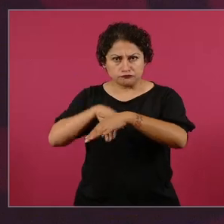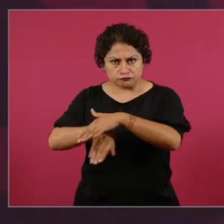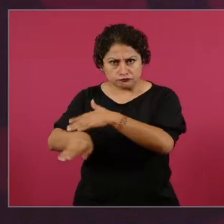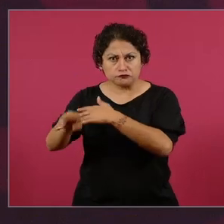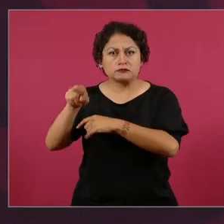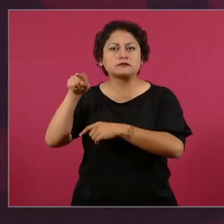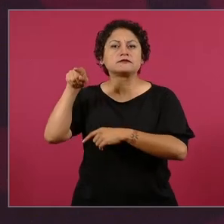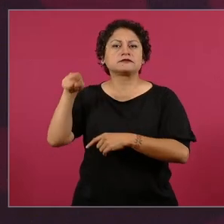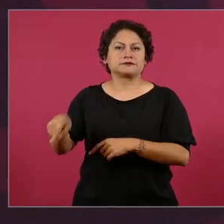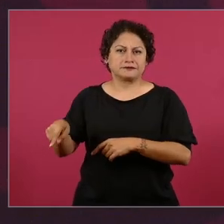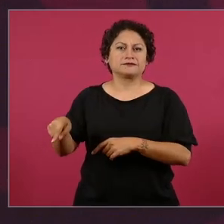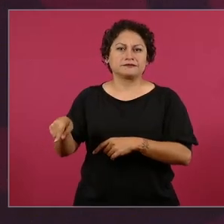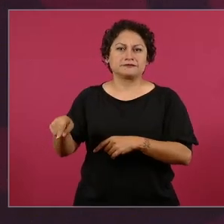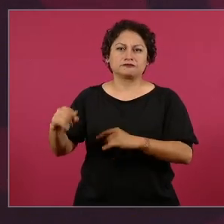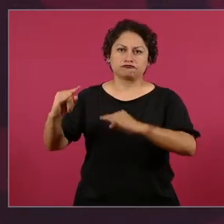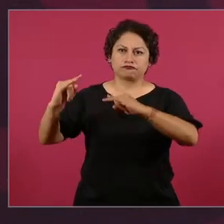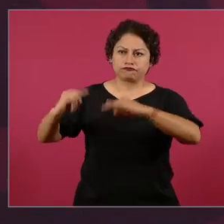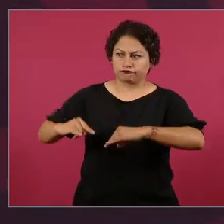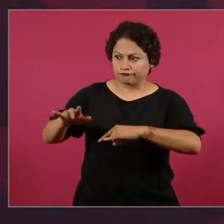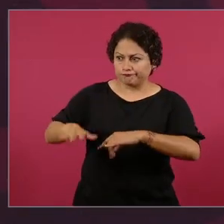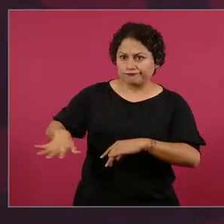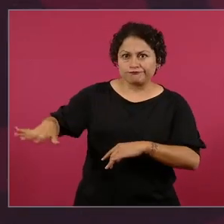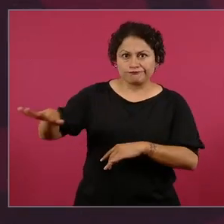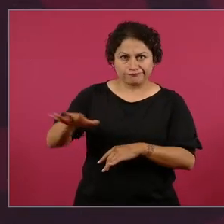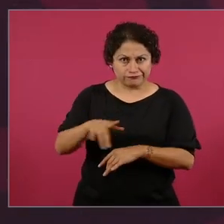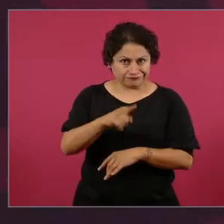para vean cómo quedó.